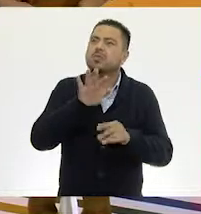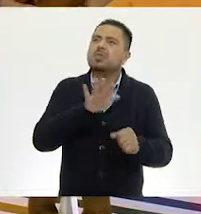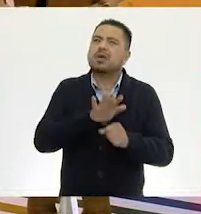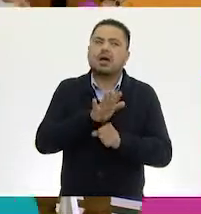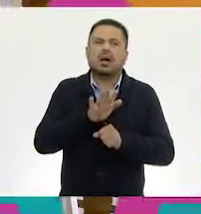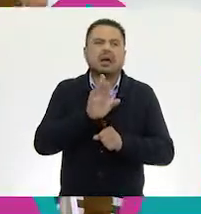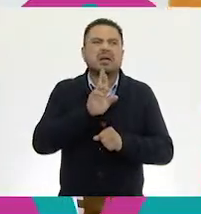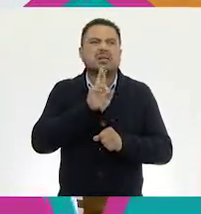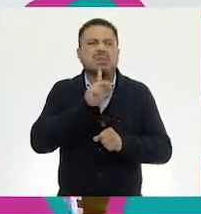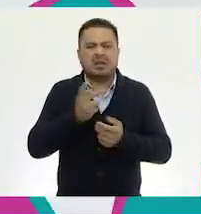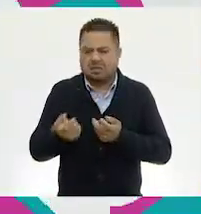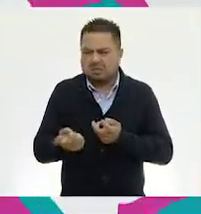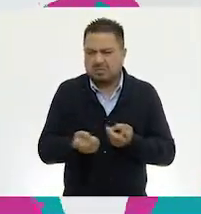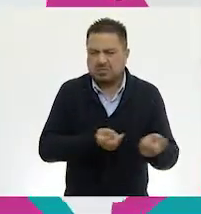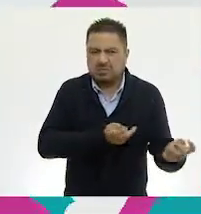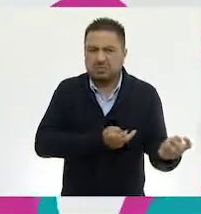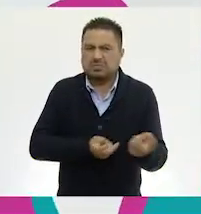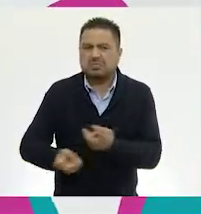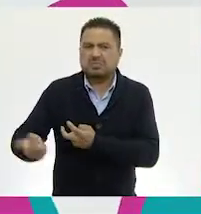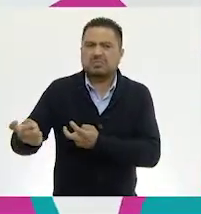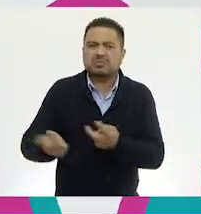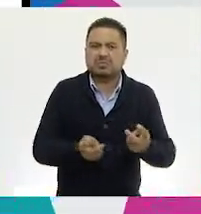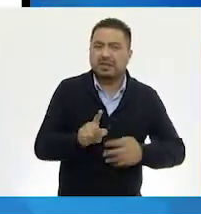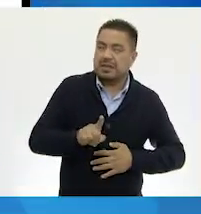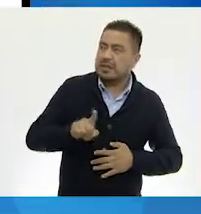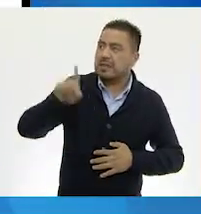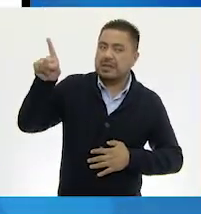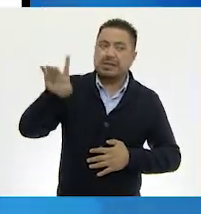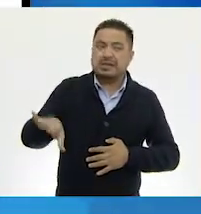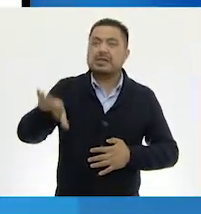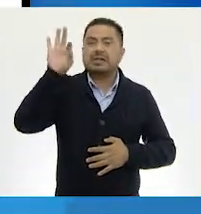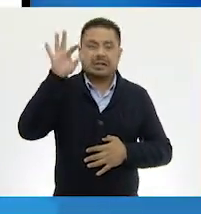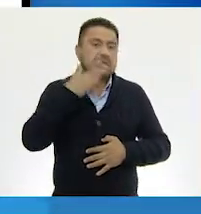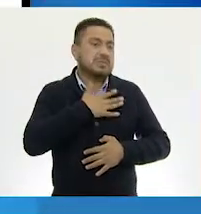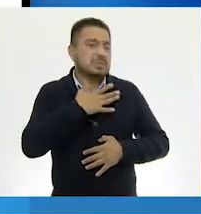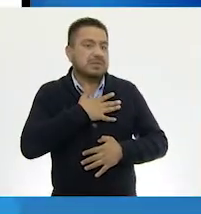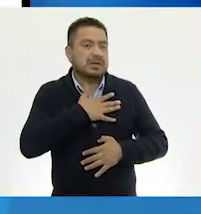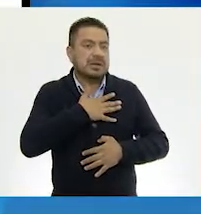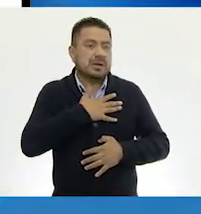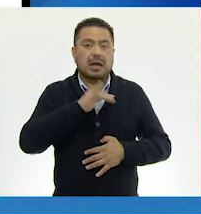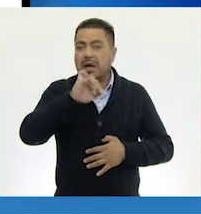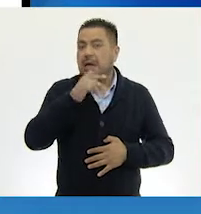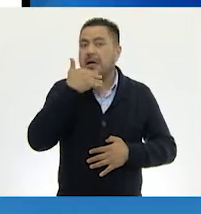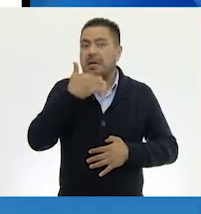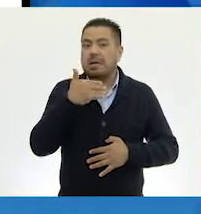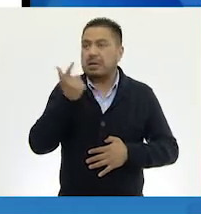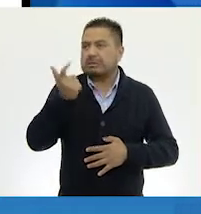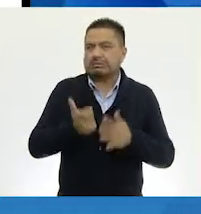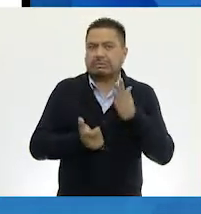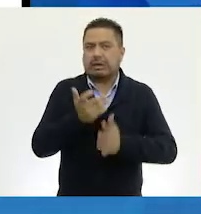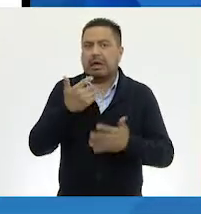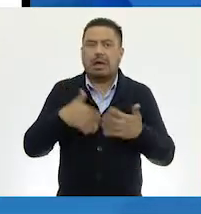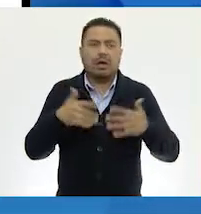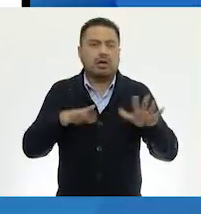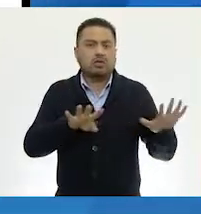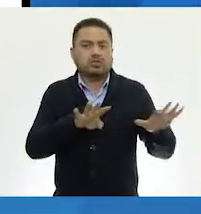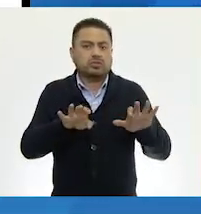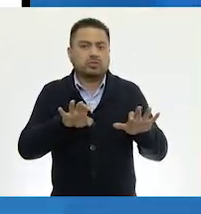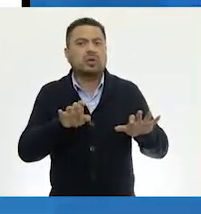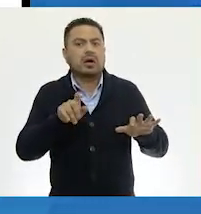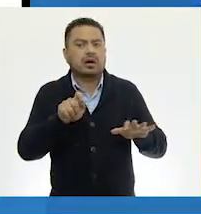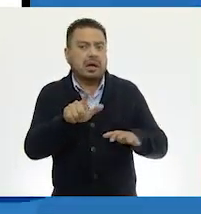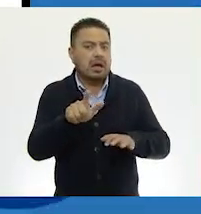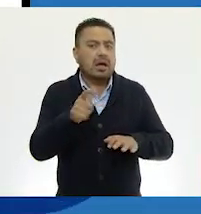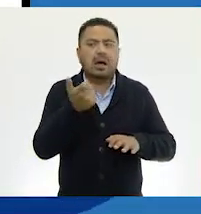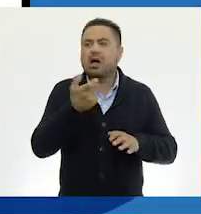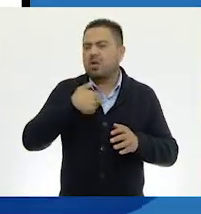Los patines, como los que estamos viendo aquí de este lado. Muy bien. Los patines. Es que divertidos, ¿verdad? Exacto. ahorita. Pero los